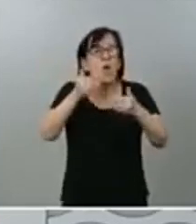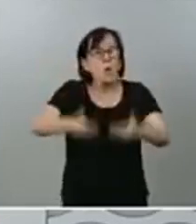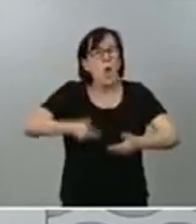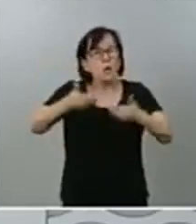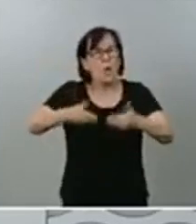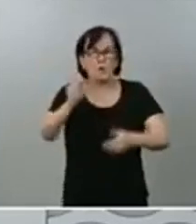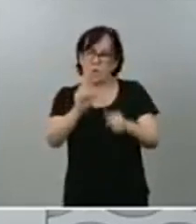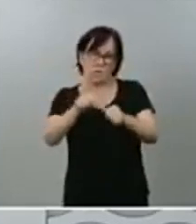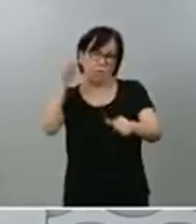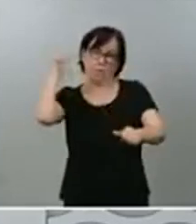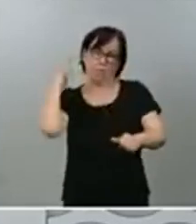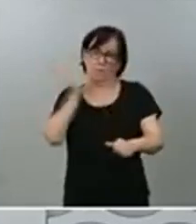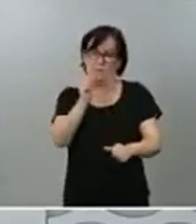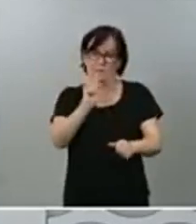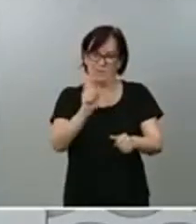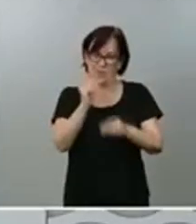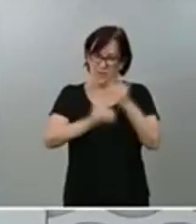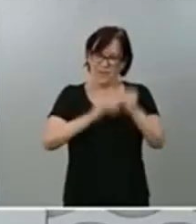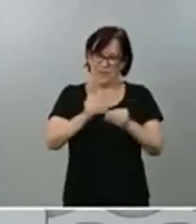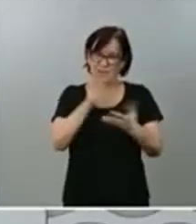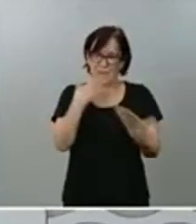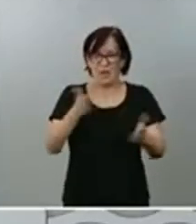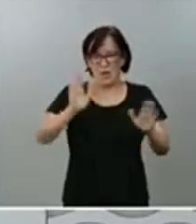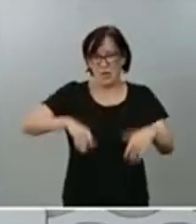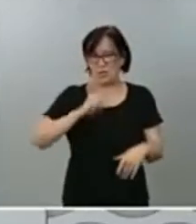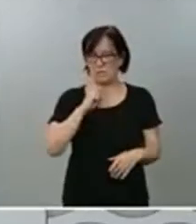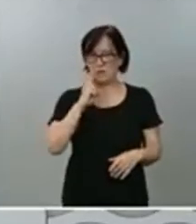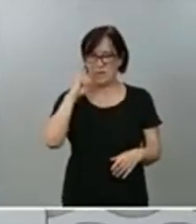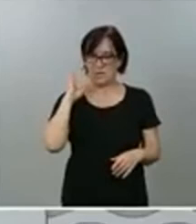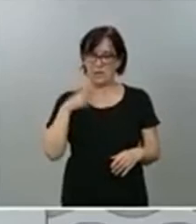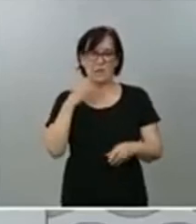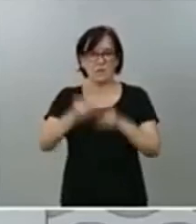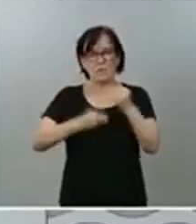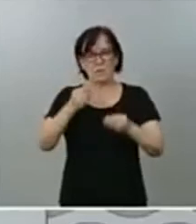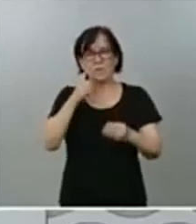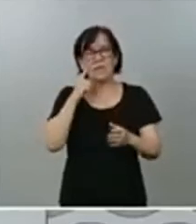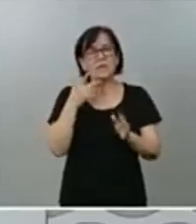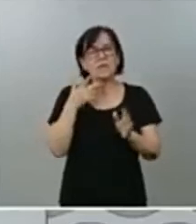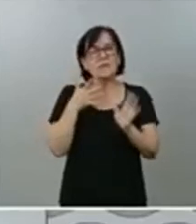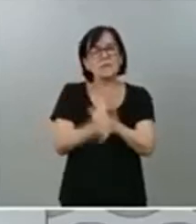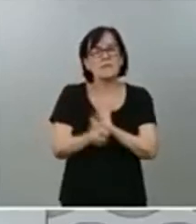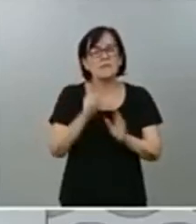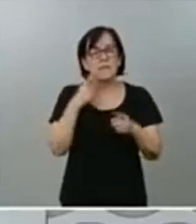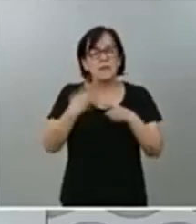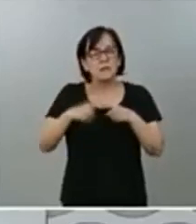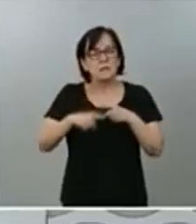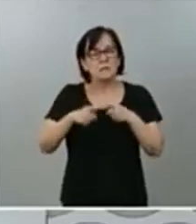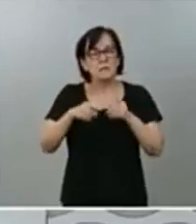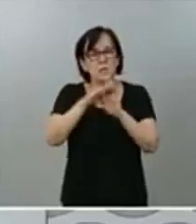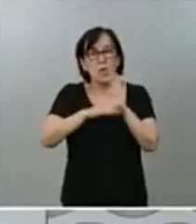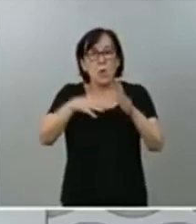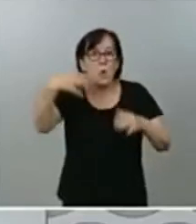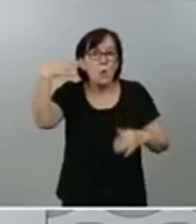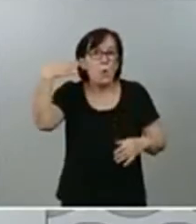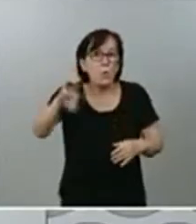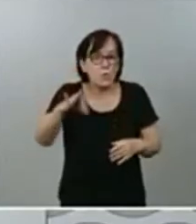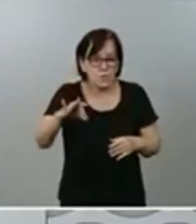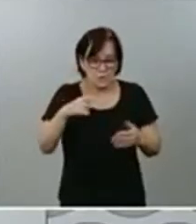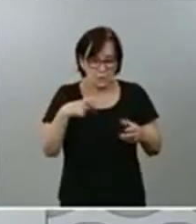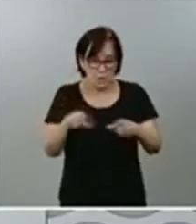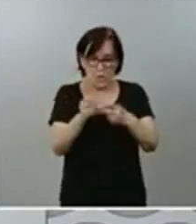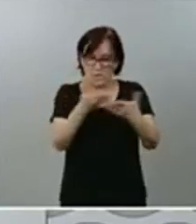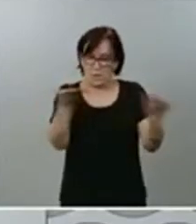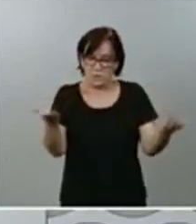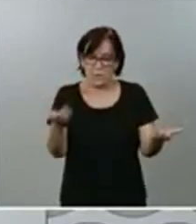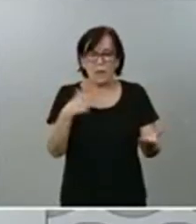lo que veníamos haciendo en los últimos años, sino que supone el instrumento único que tiene una sociedad para